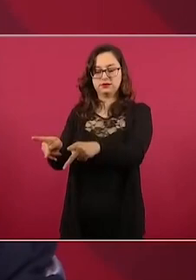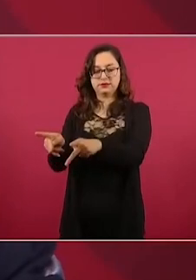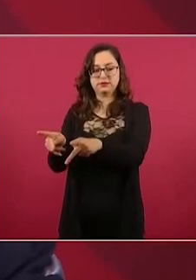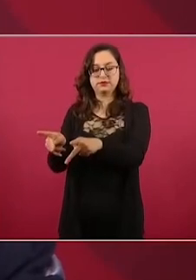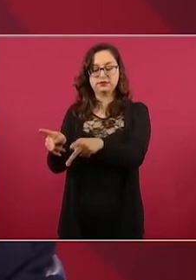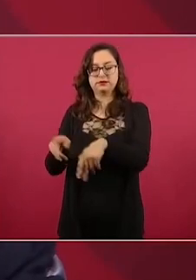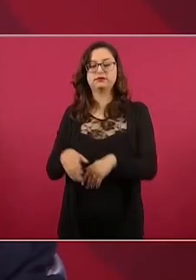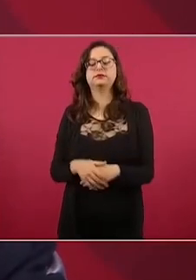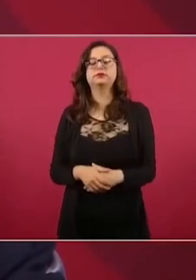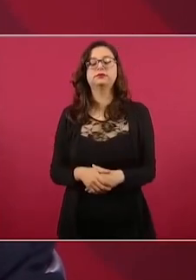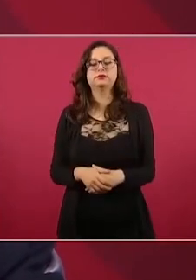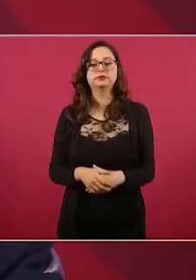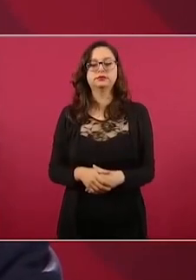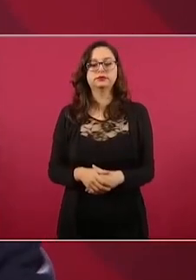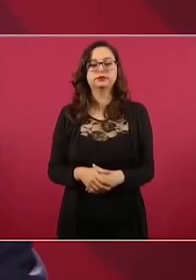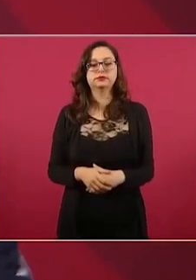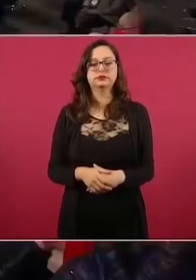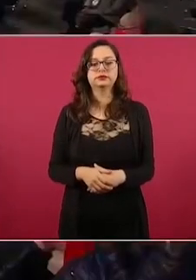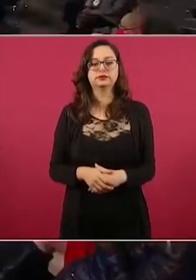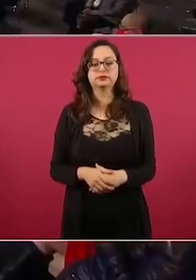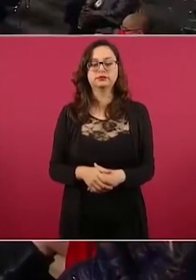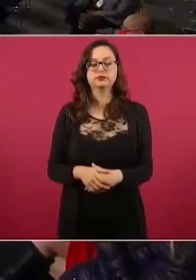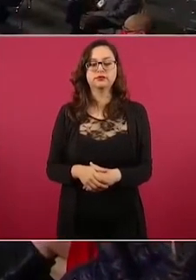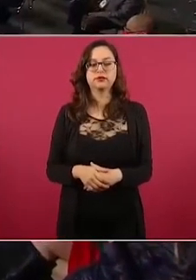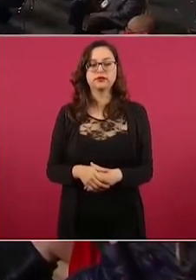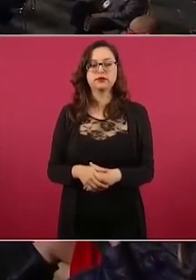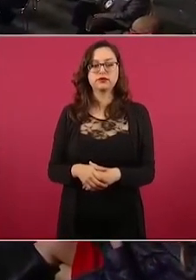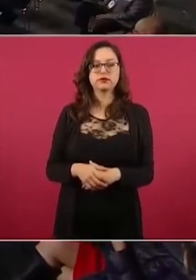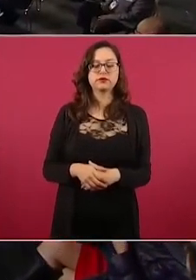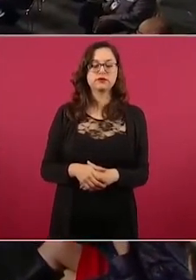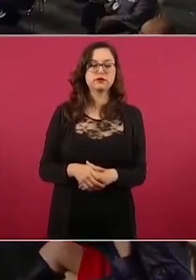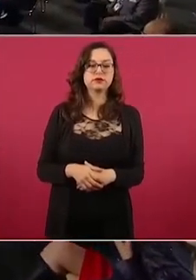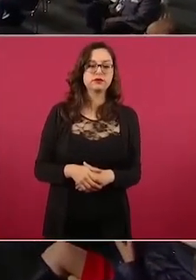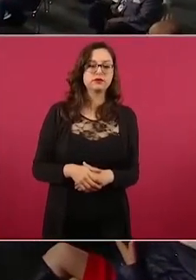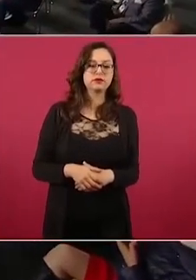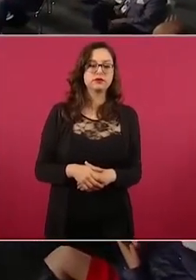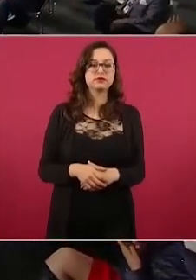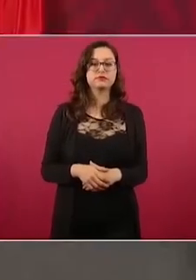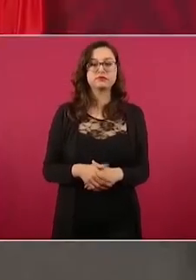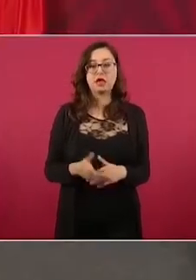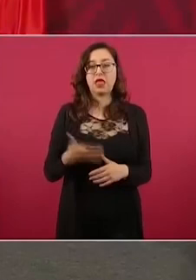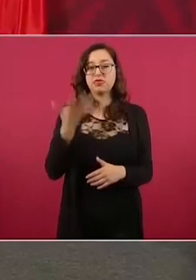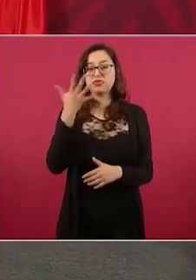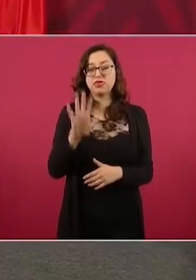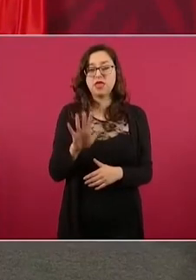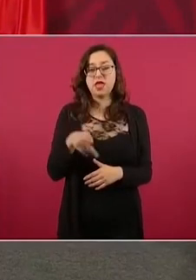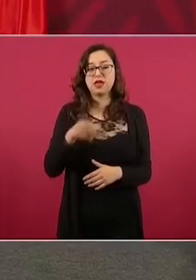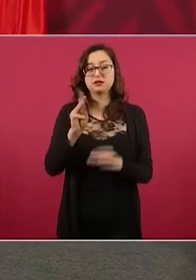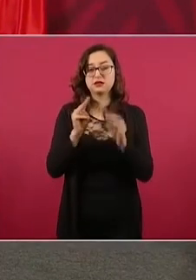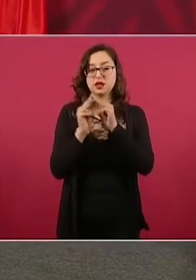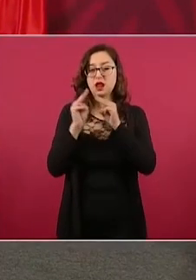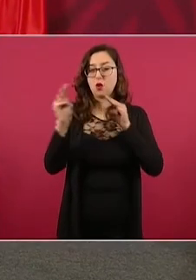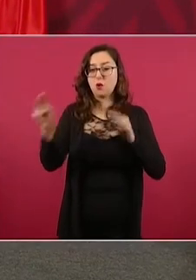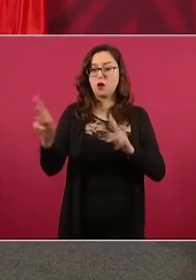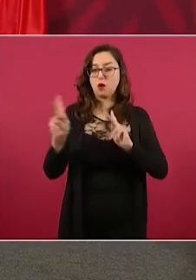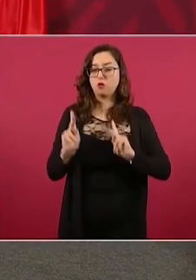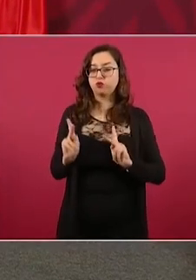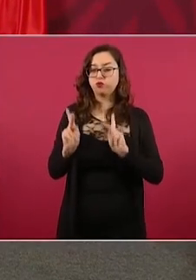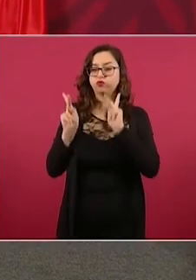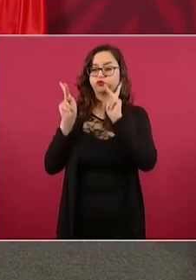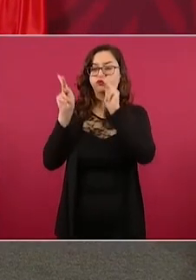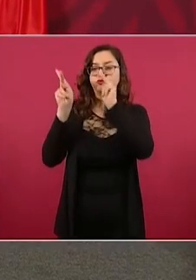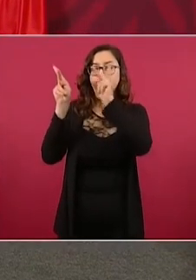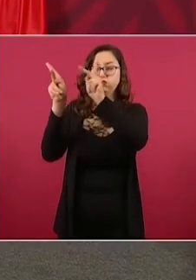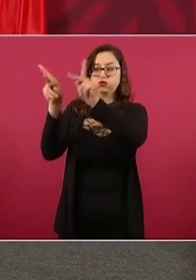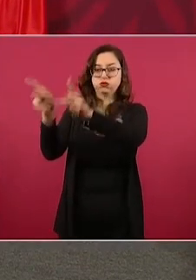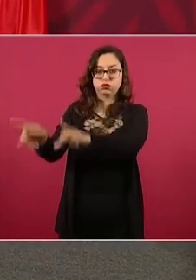Cancún con un puente de casi 10 kilómetros sobre la laguna